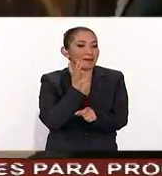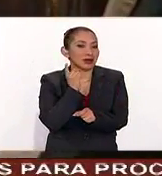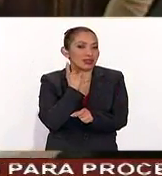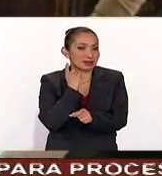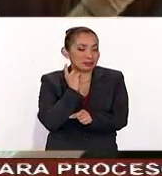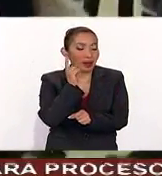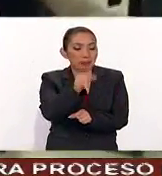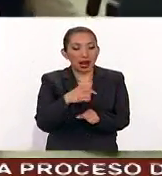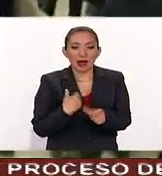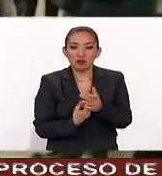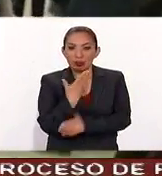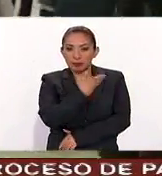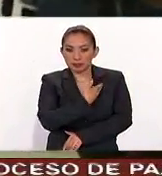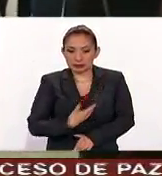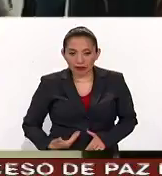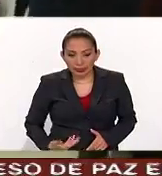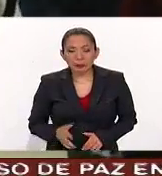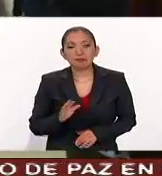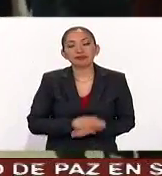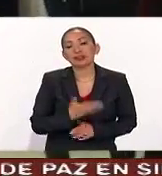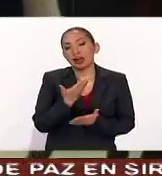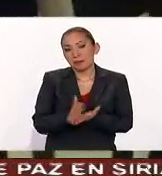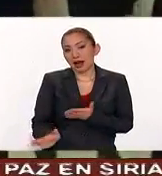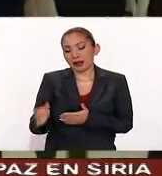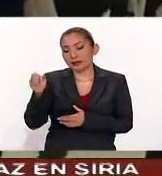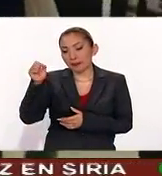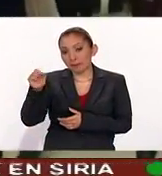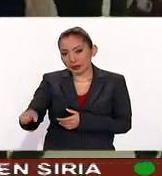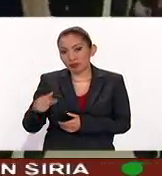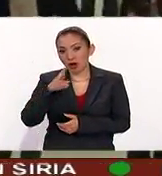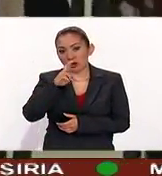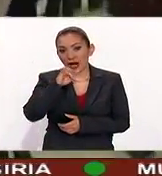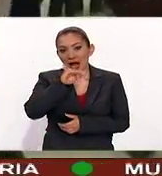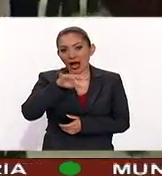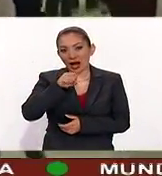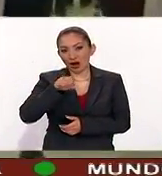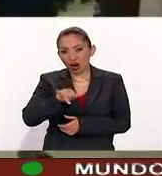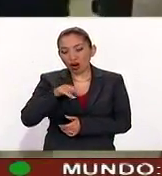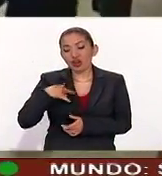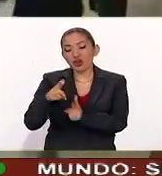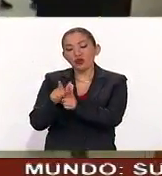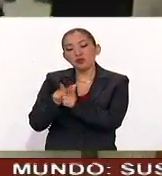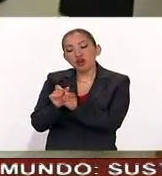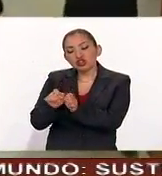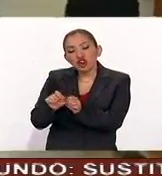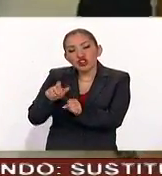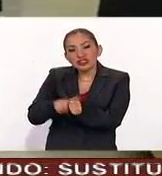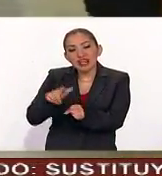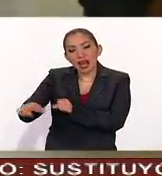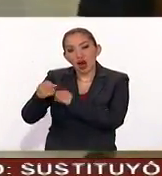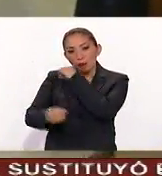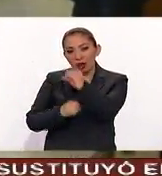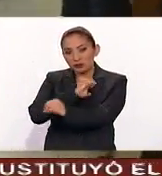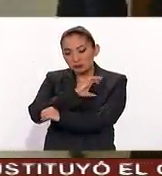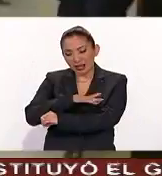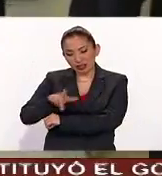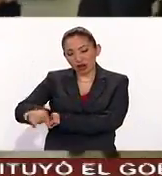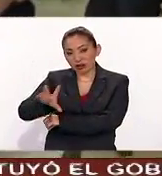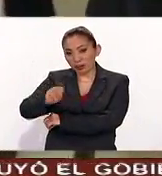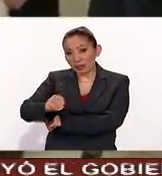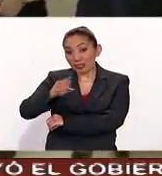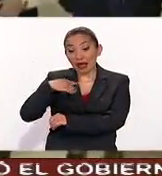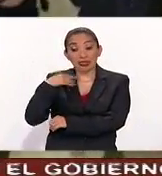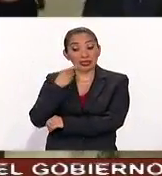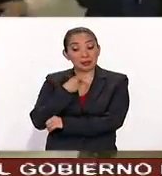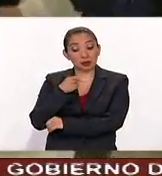renovar su mandato. Sin mencionarlos directamente, Rajoy se refirió al Partido Socialista Obero Español, que tiene 90